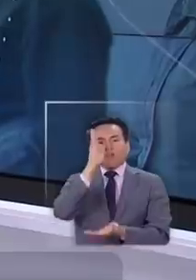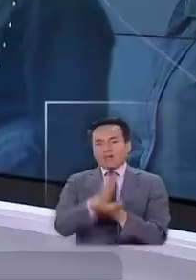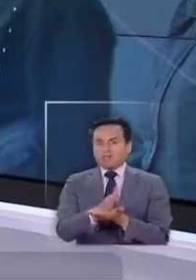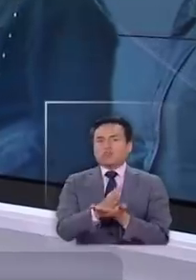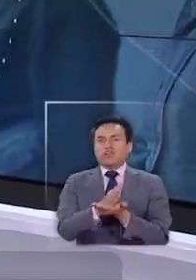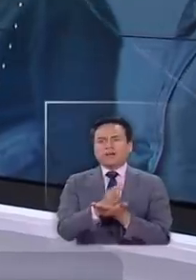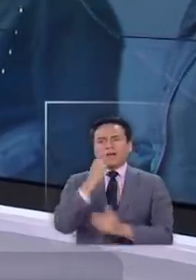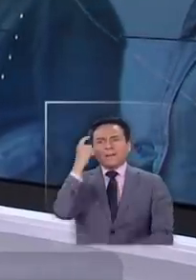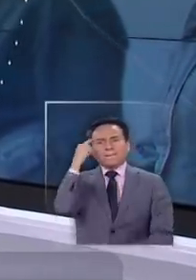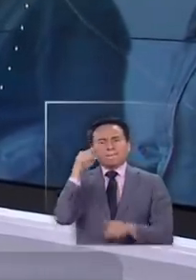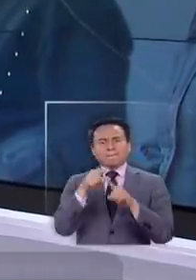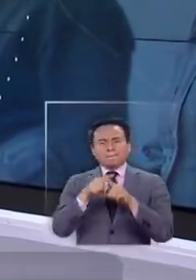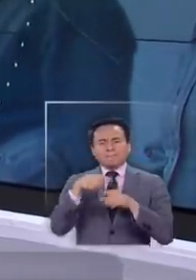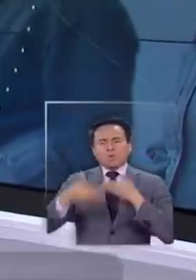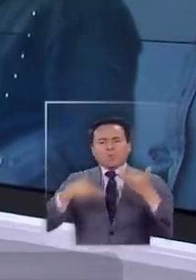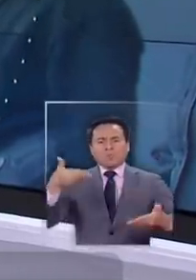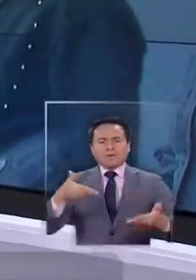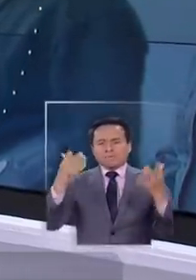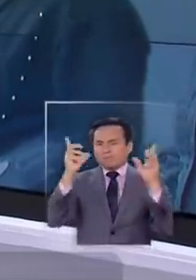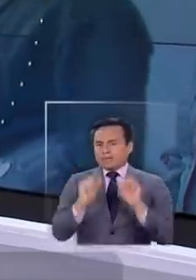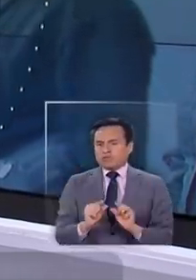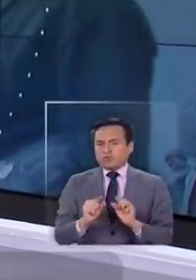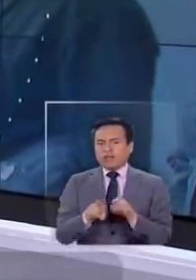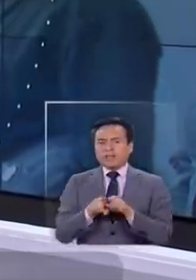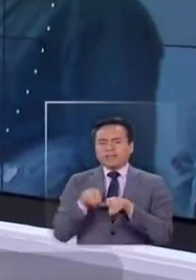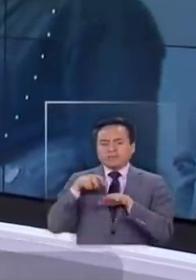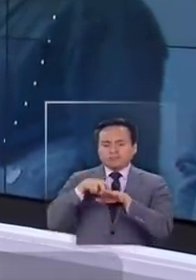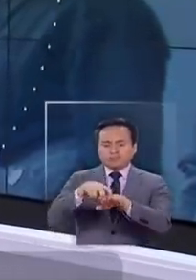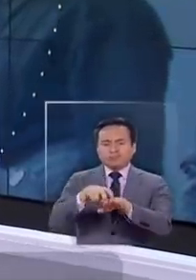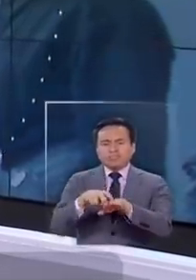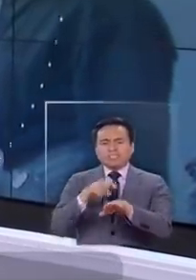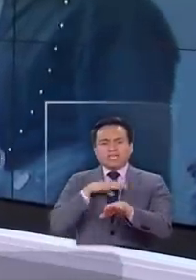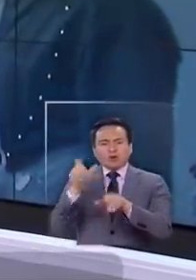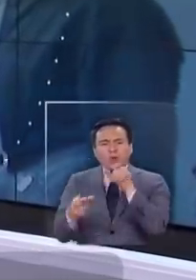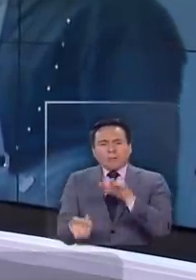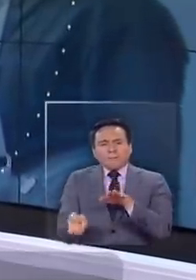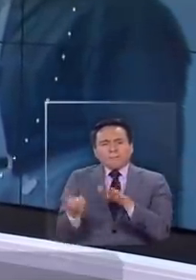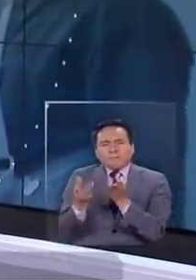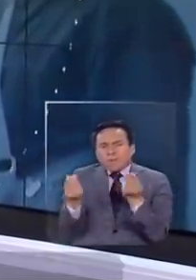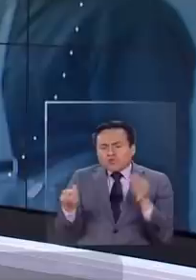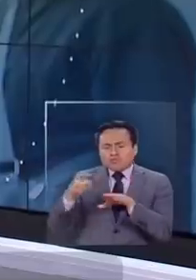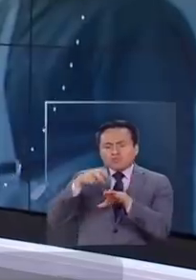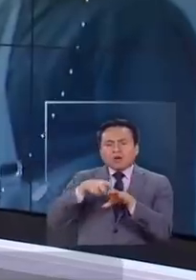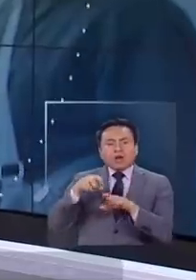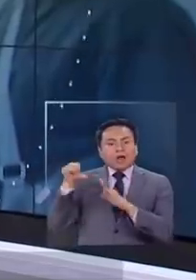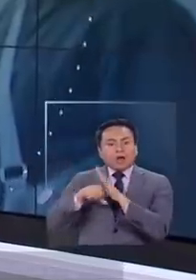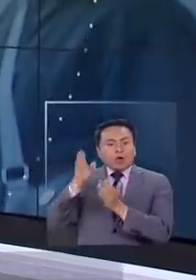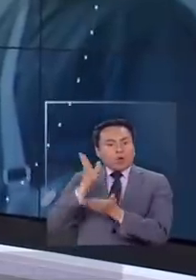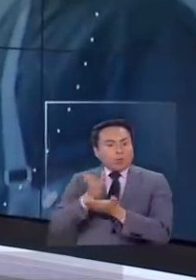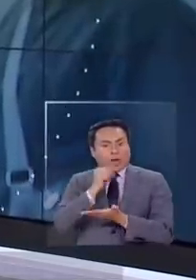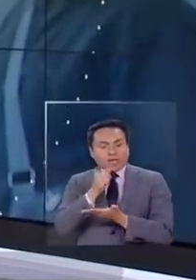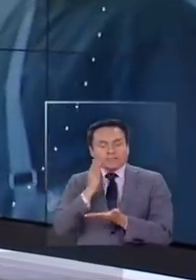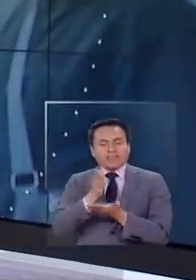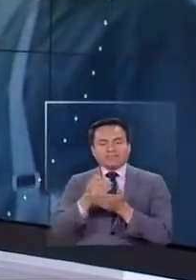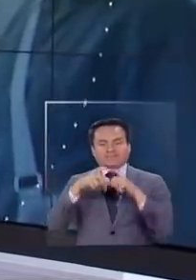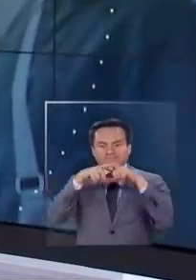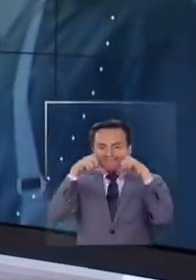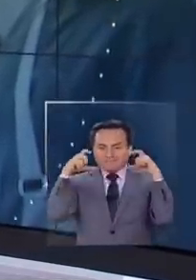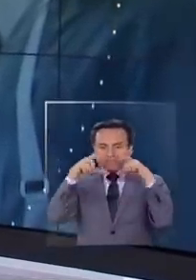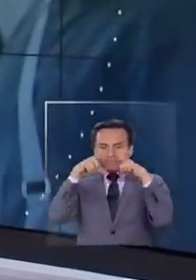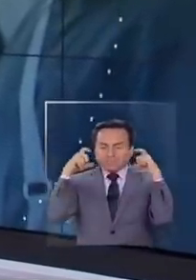que busca evitar contagios en los traslados de miles de chilenos y chilenas que no tienen cuarentena obligatoria aún.